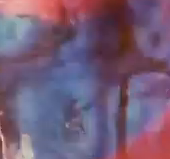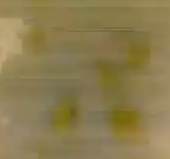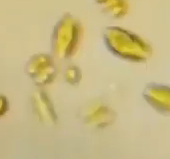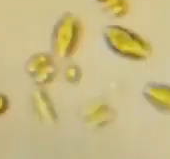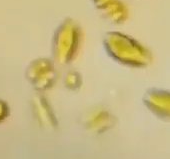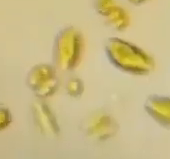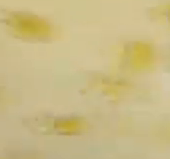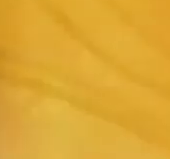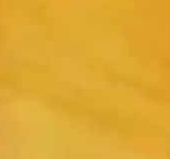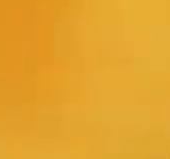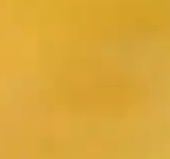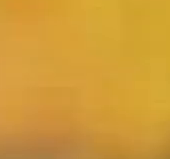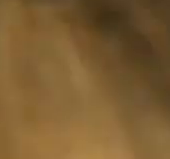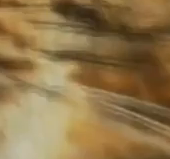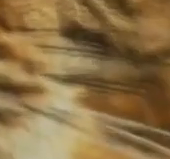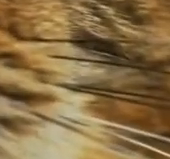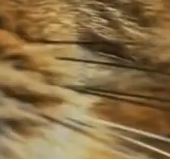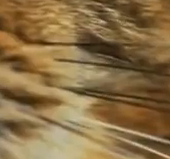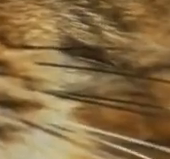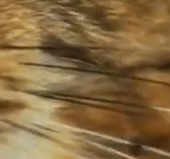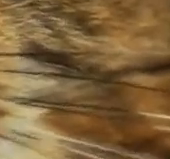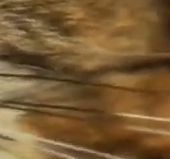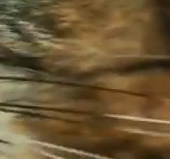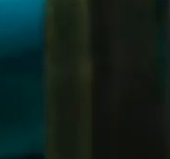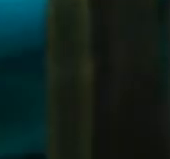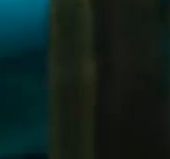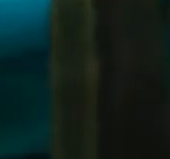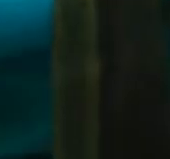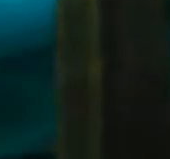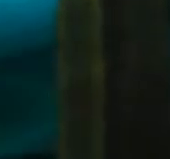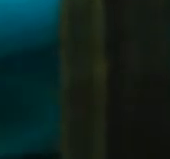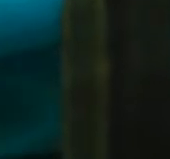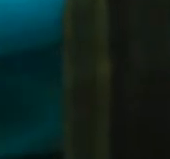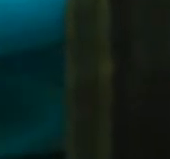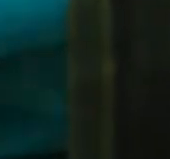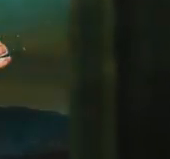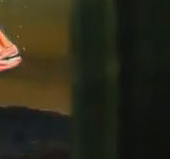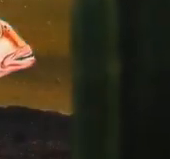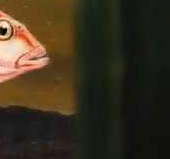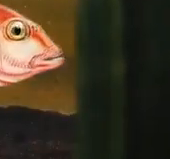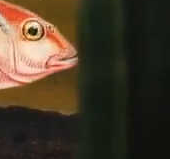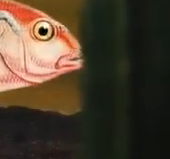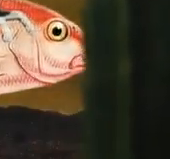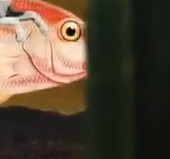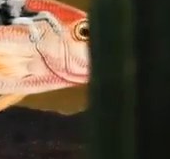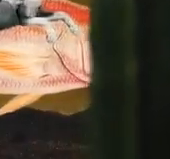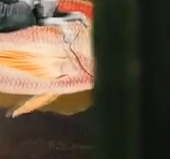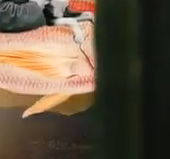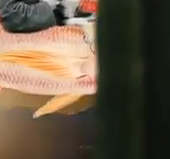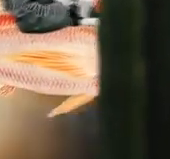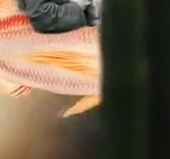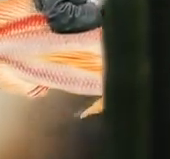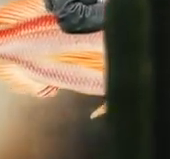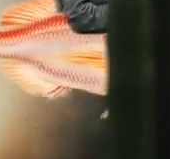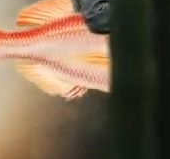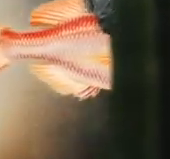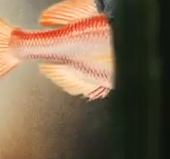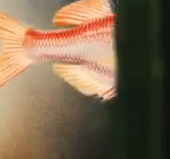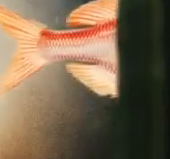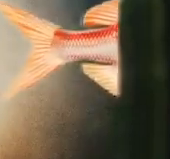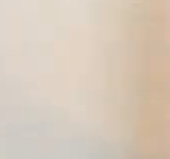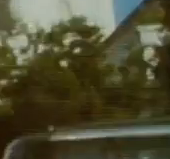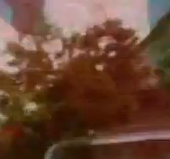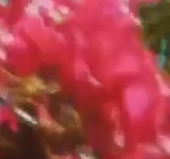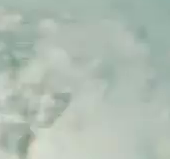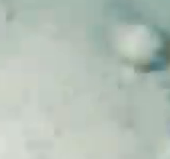bacteria. El gato. Juntos viajando por el universo. Interconectados.